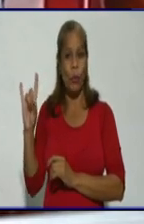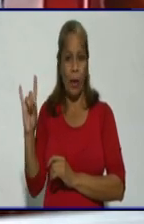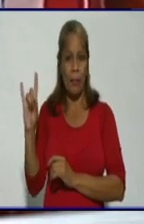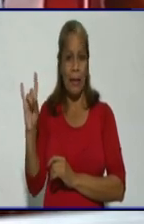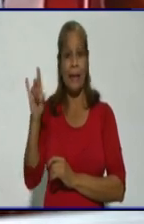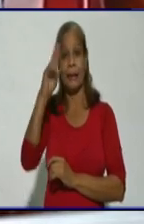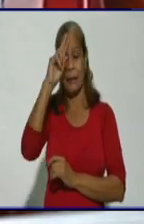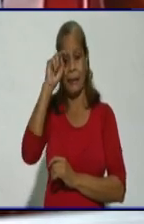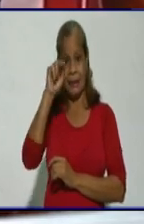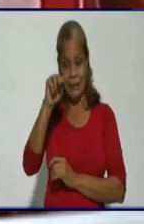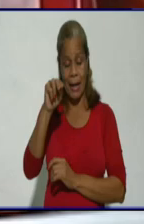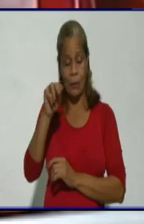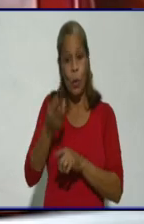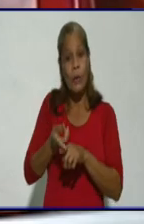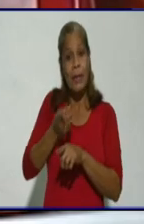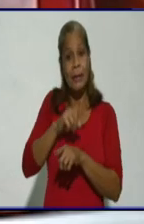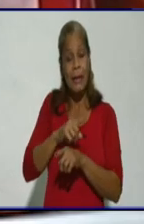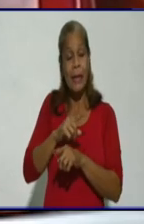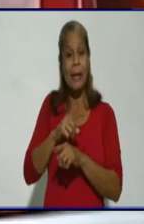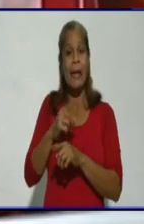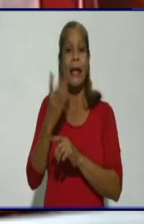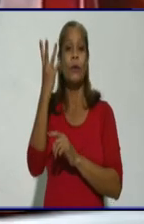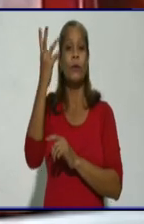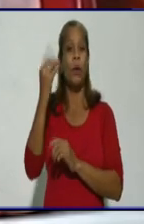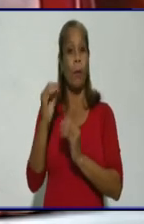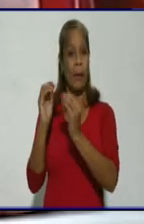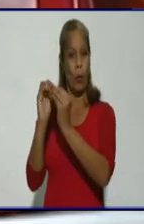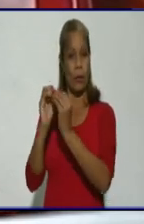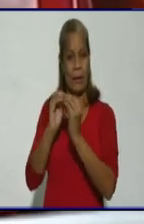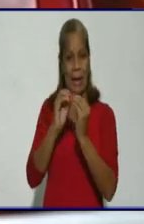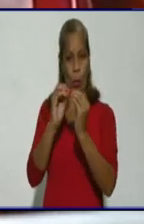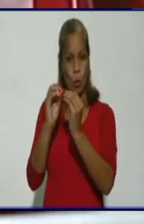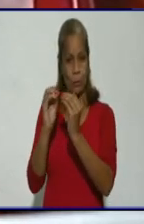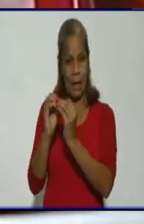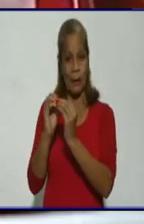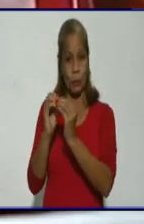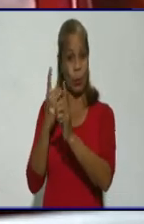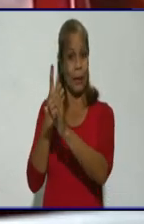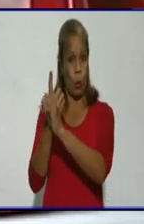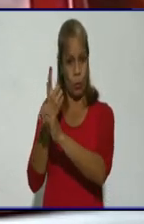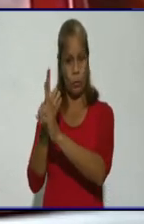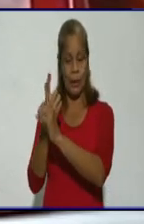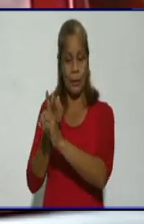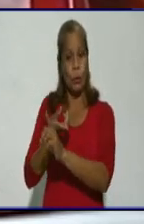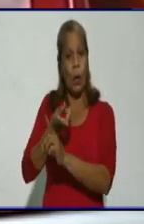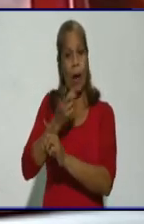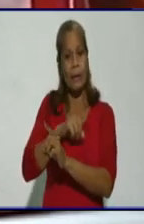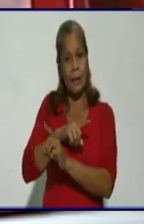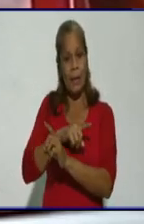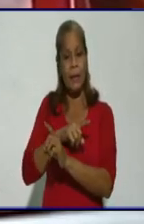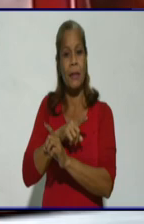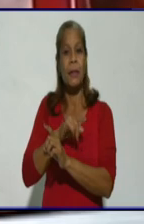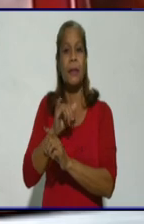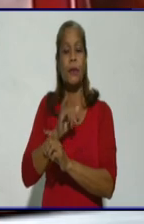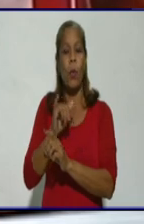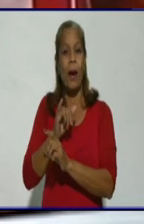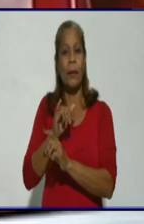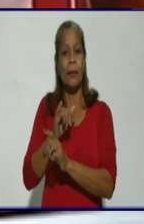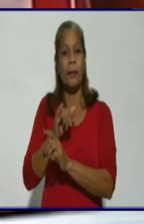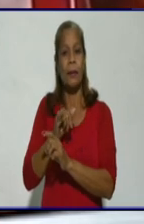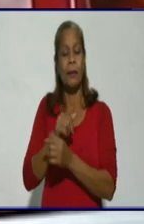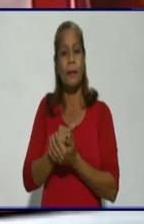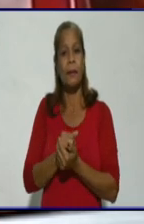contactos, como es de suponer, porque como se dice en buen cubano, una cosa corresponde con la otra, el número de